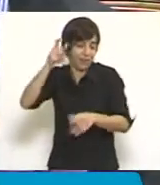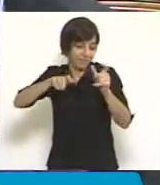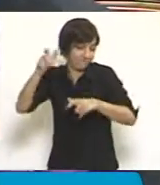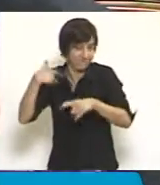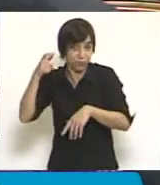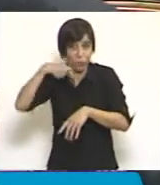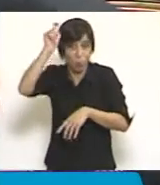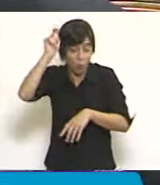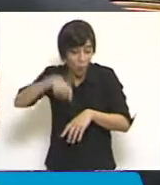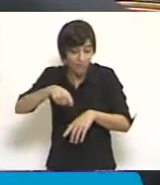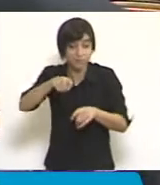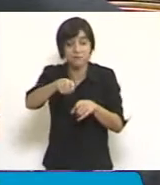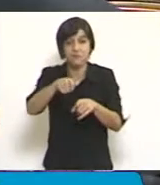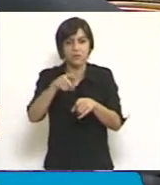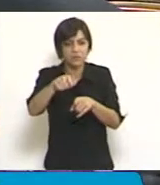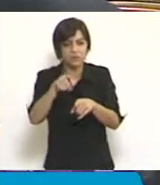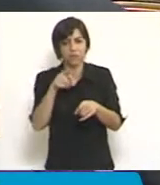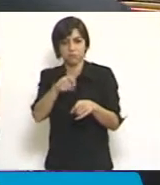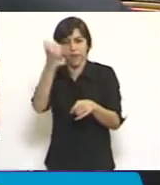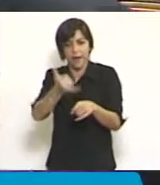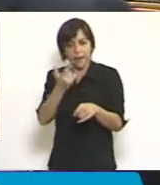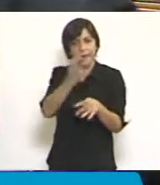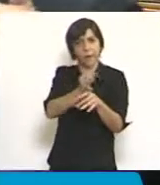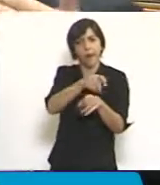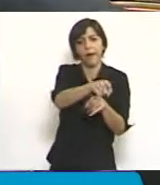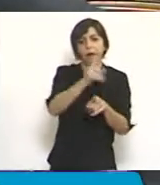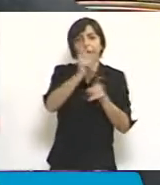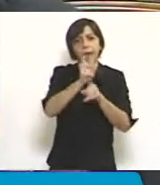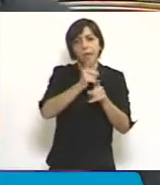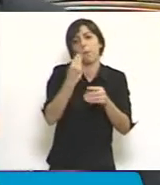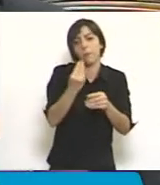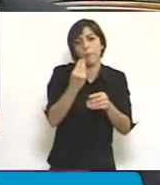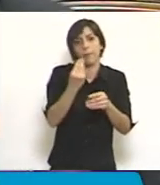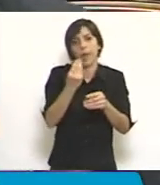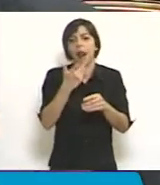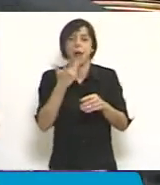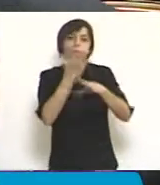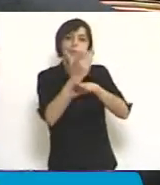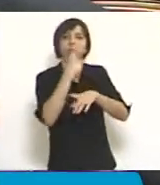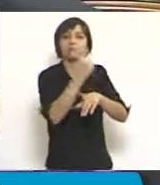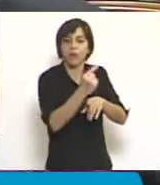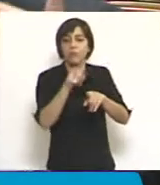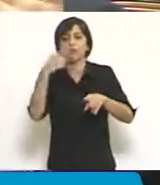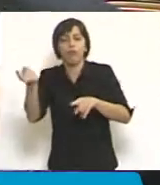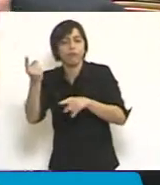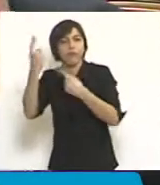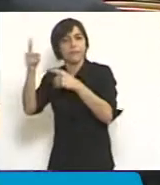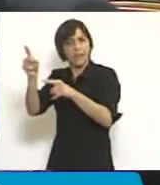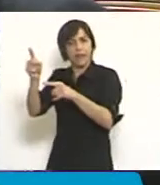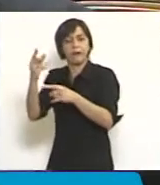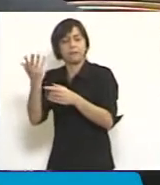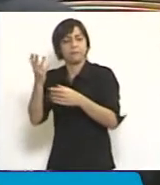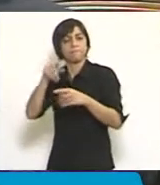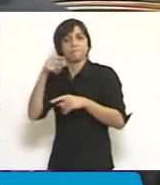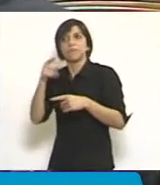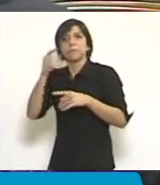hay colegio de jueces, hay colegios de jueces de apelación y colegios de jueces de primera instancia. Incluso colegios de jueces